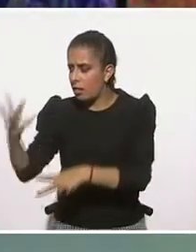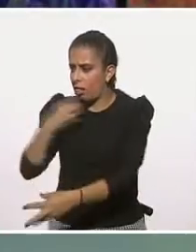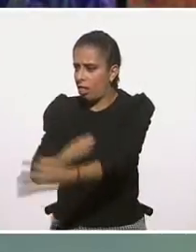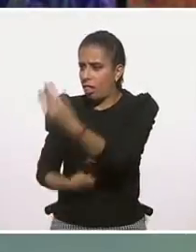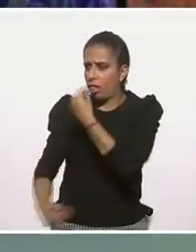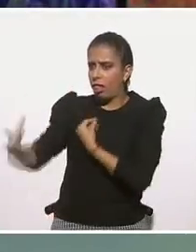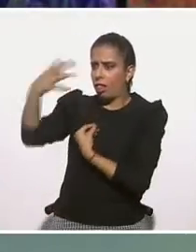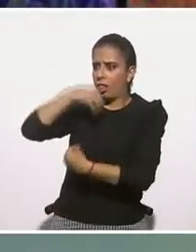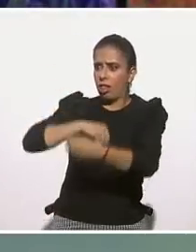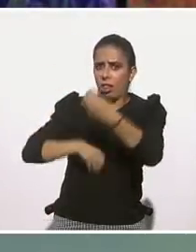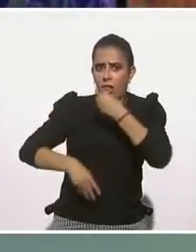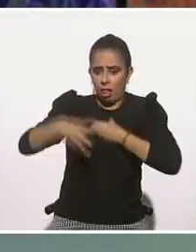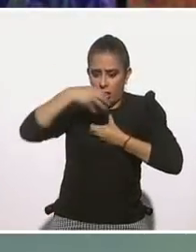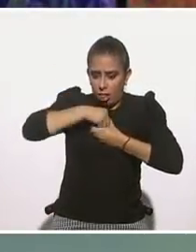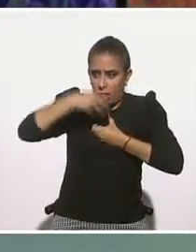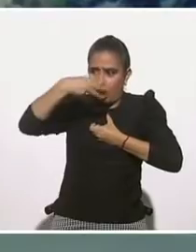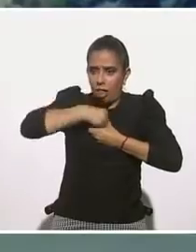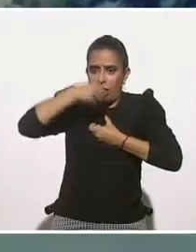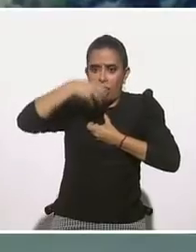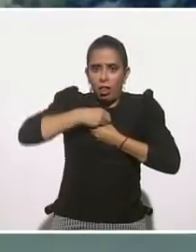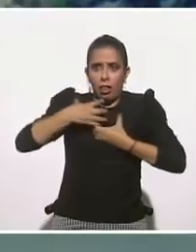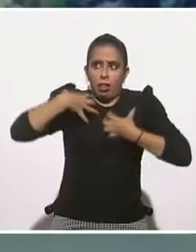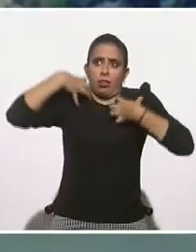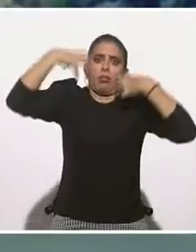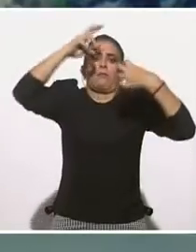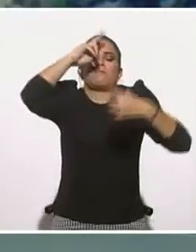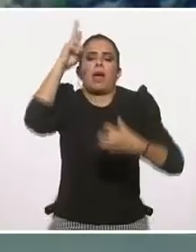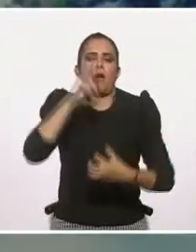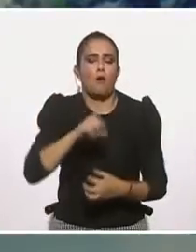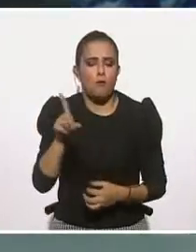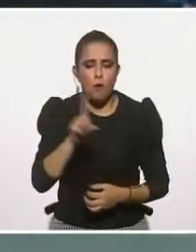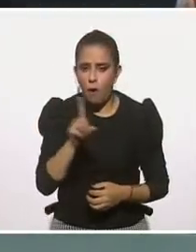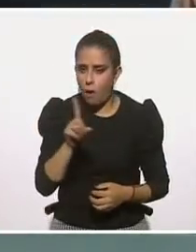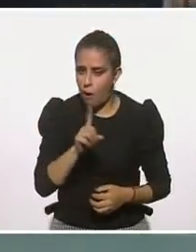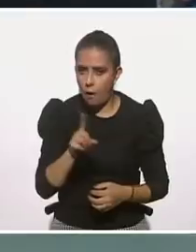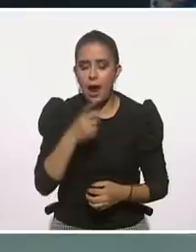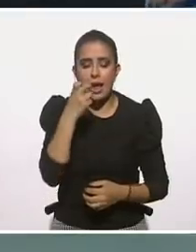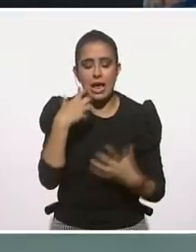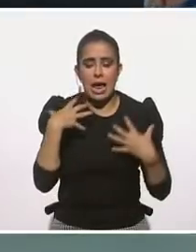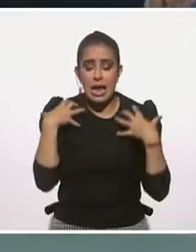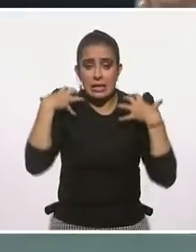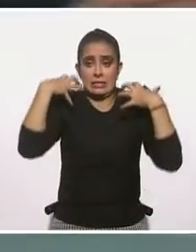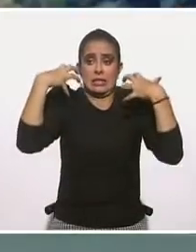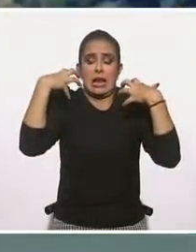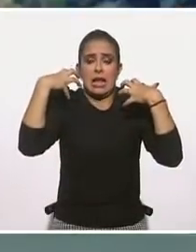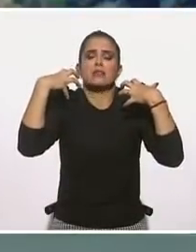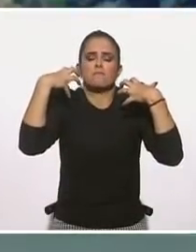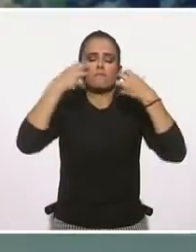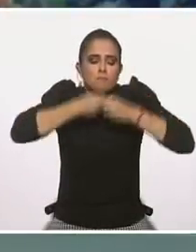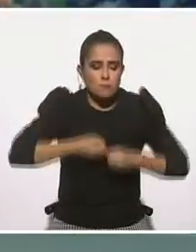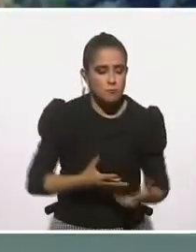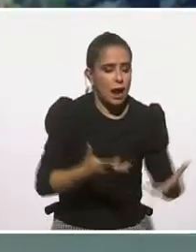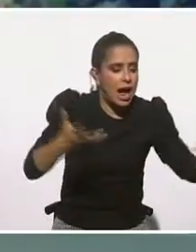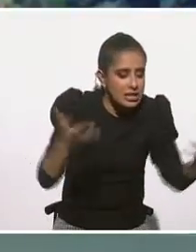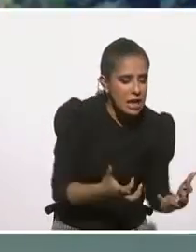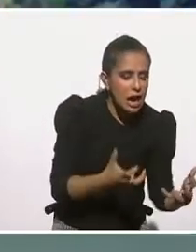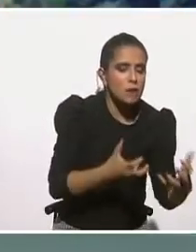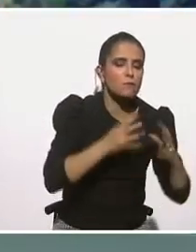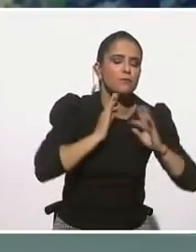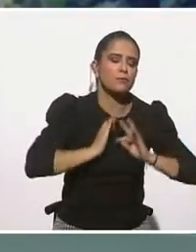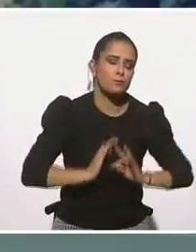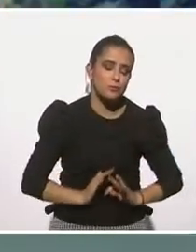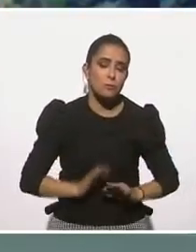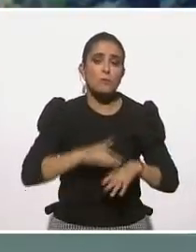y buscar herramientas, o sea, como puntos catalizadores que permitan que salga la energía, ¿no? O porque si no va a salir con un dolor de